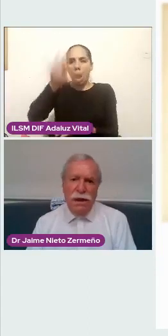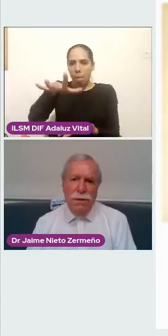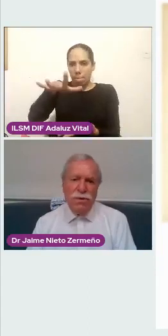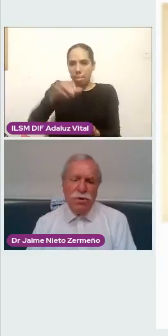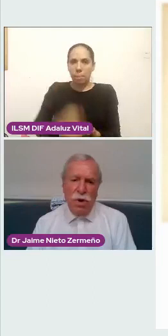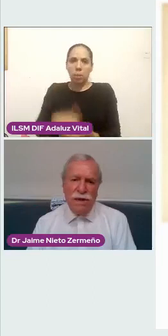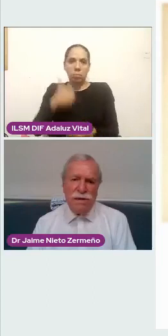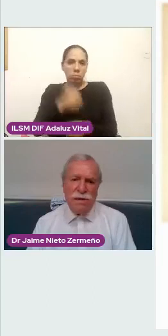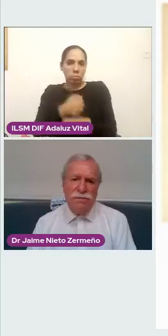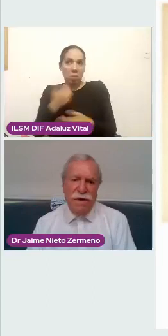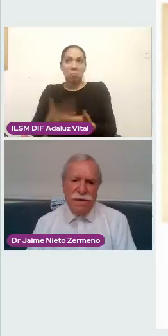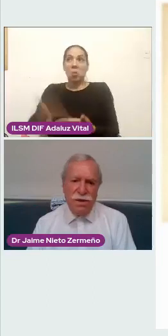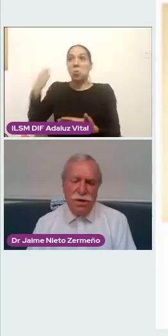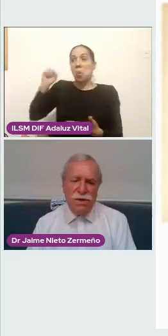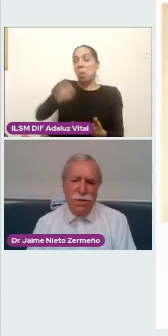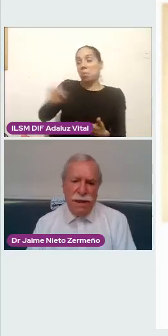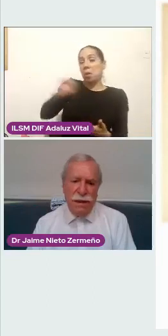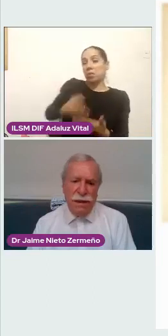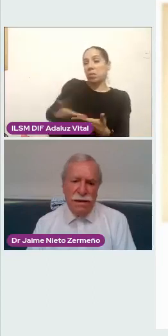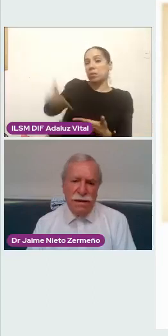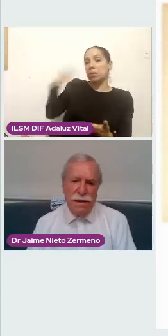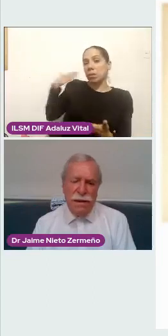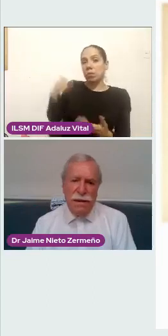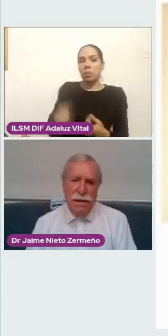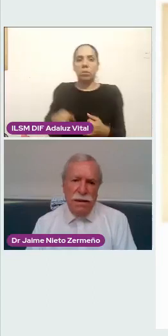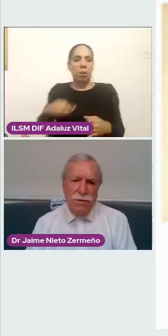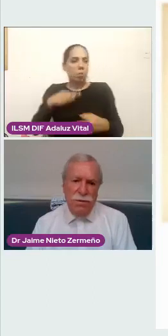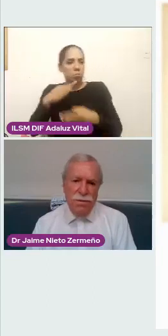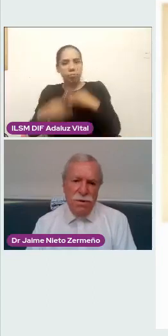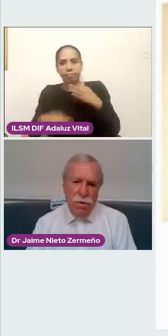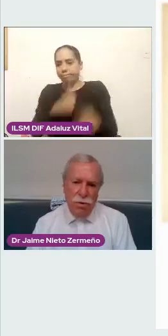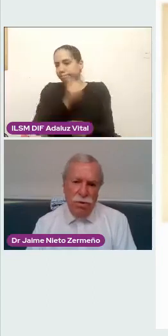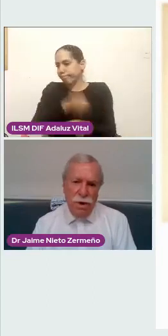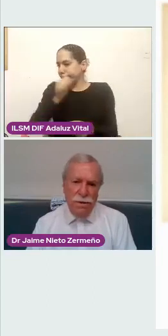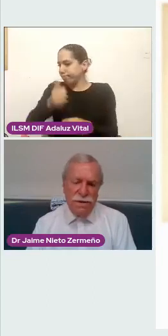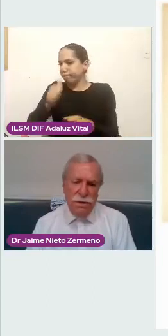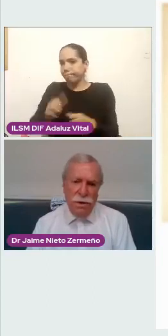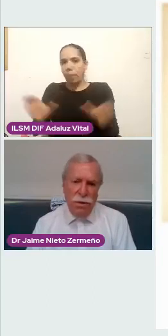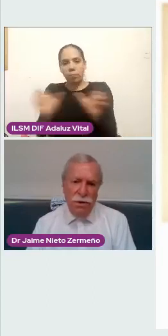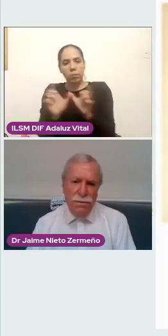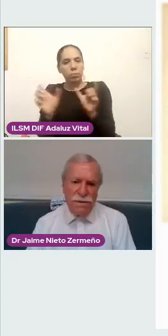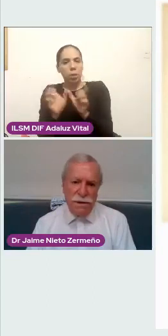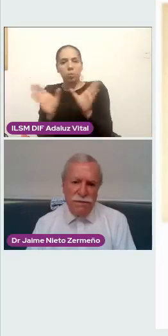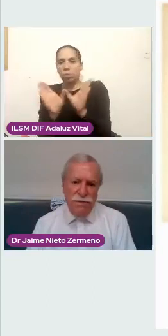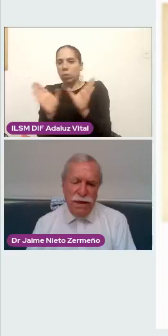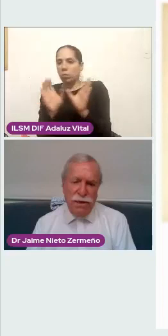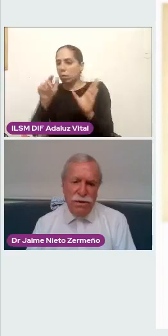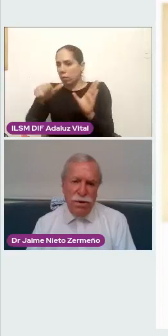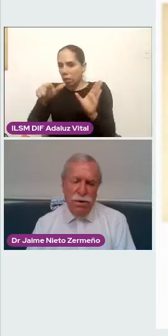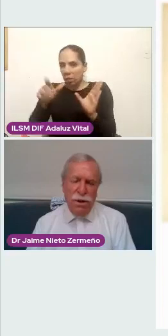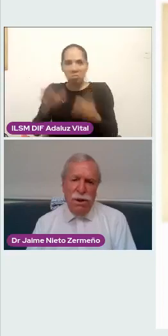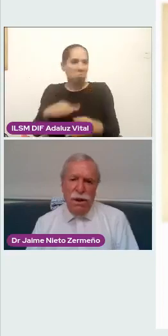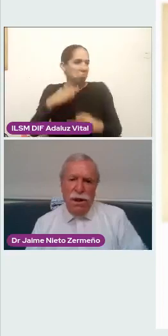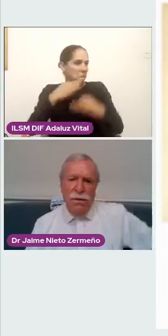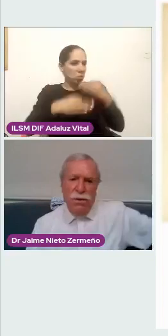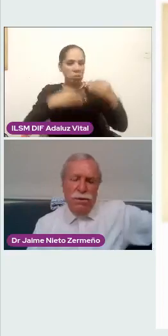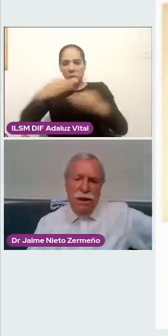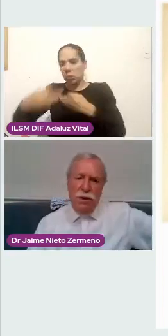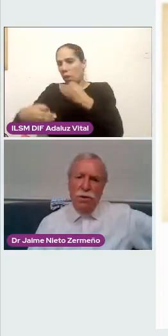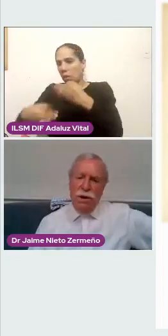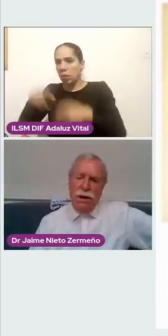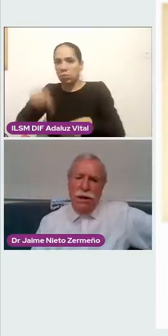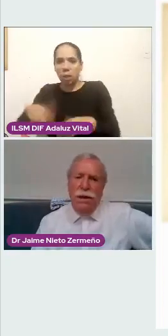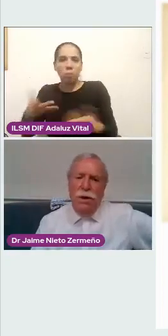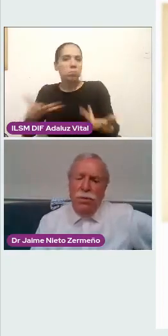Y tenemos todas las certificaciones vigentes, tuvimos el orgullo de haber sido en la última certificación, haber